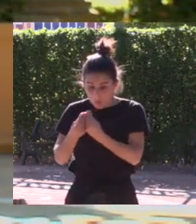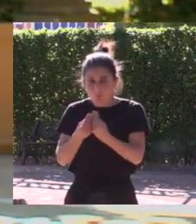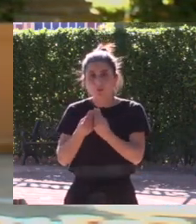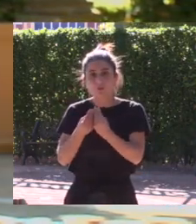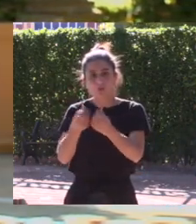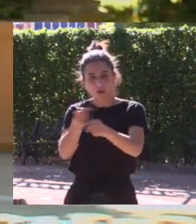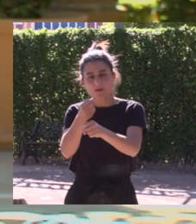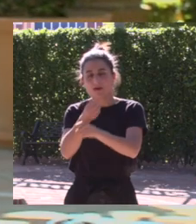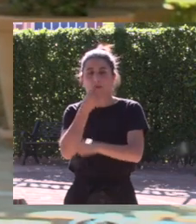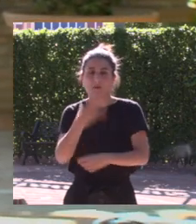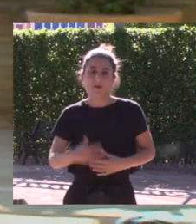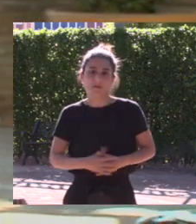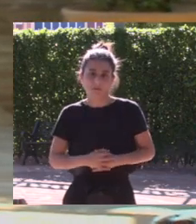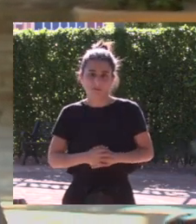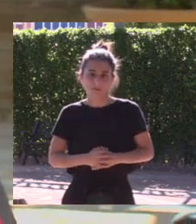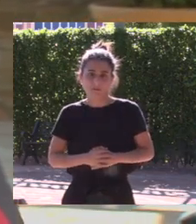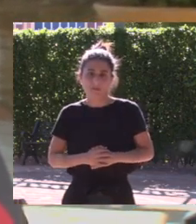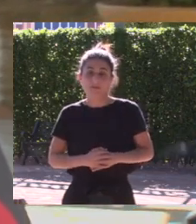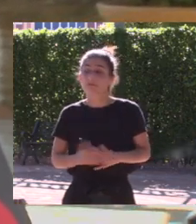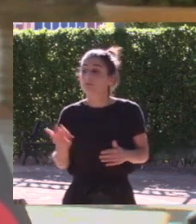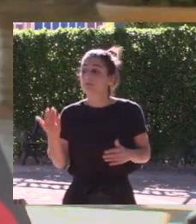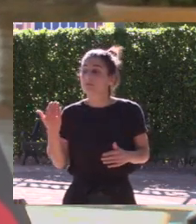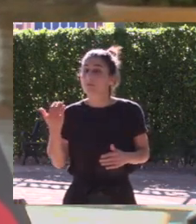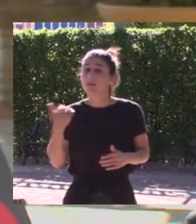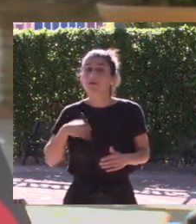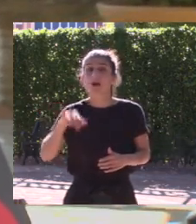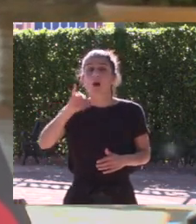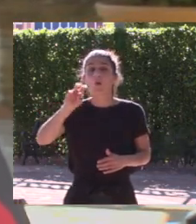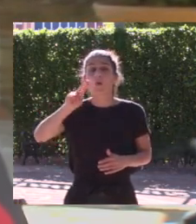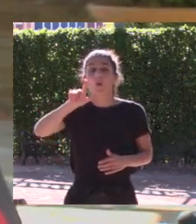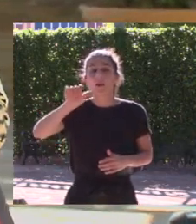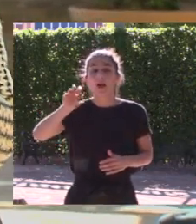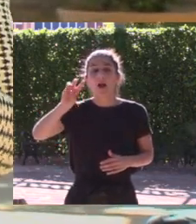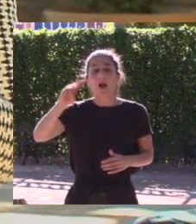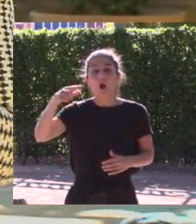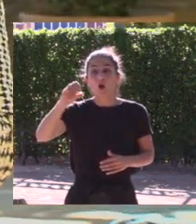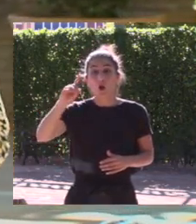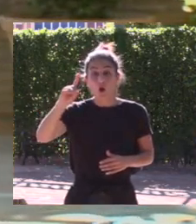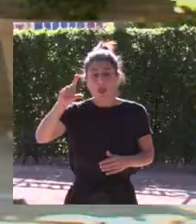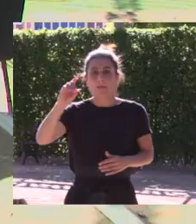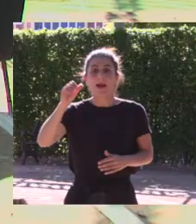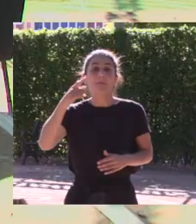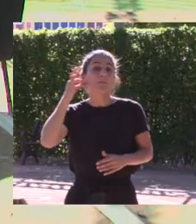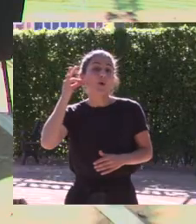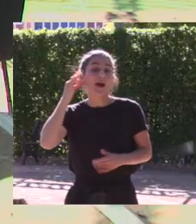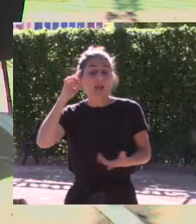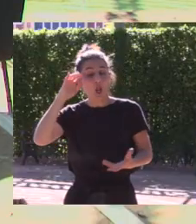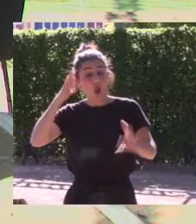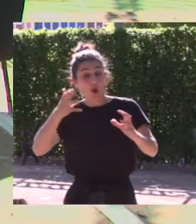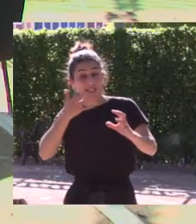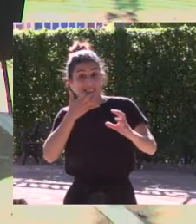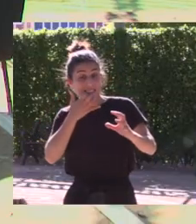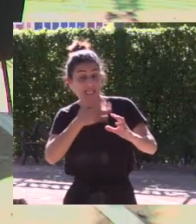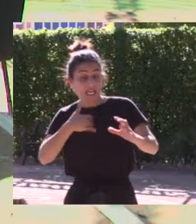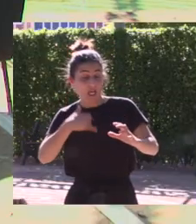todos y trabajar juntos como dice William Goldman las mujeres están locas